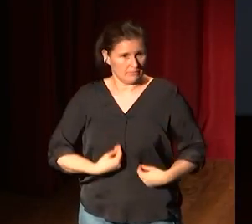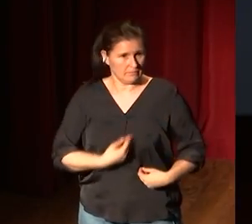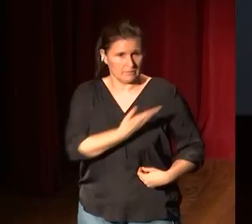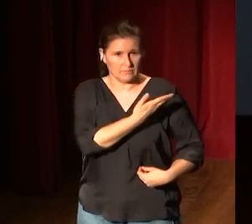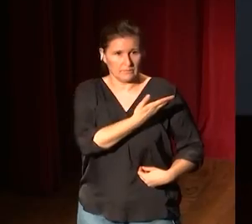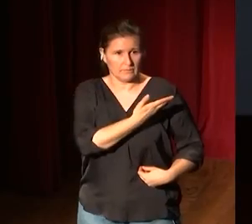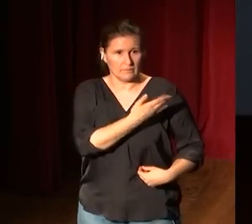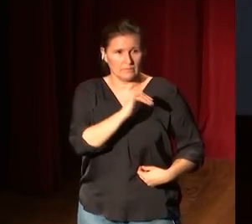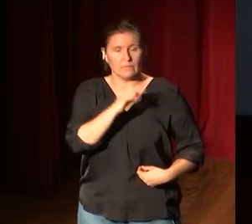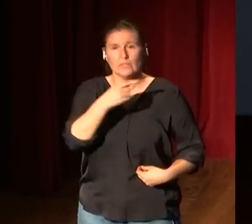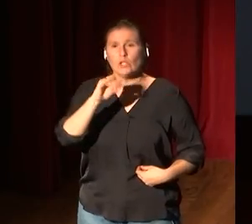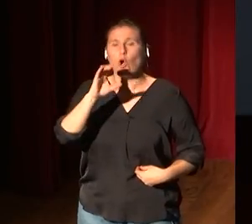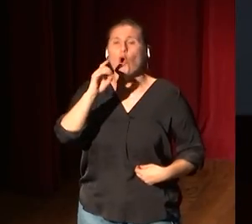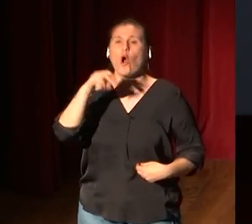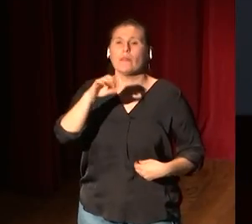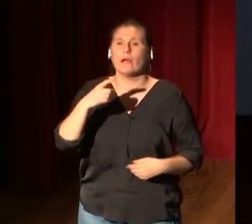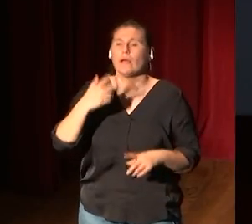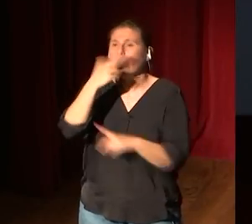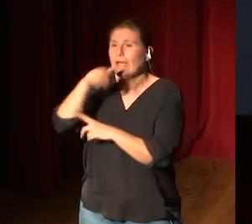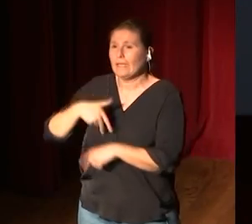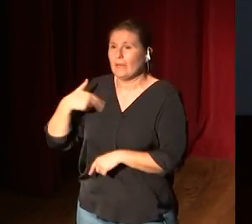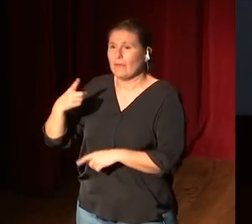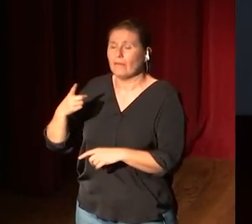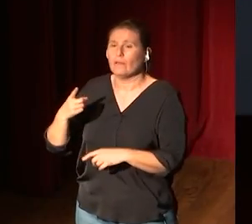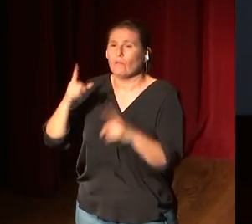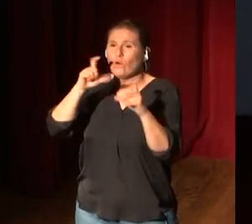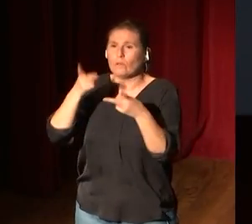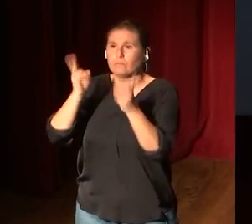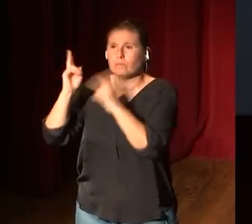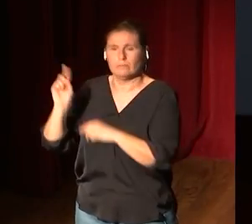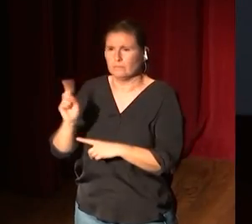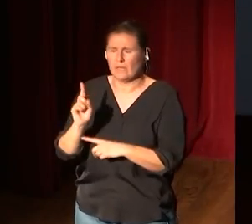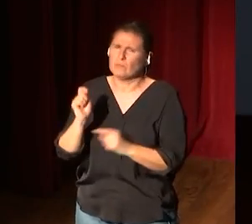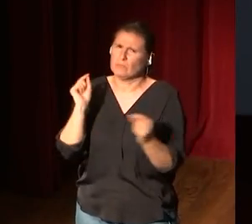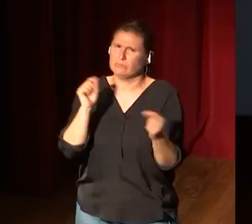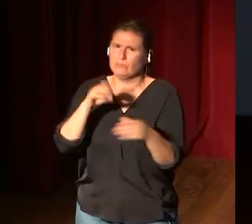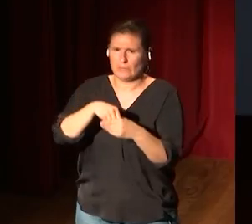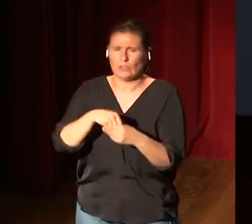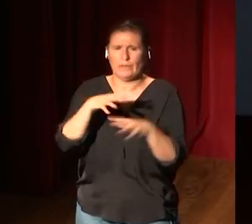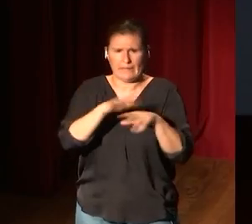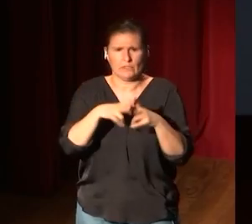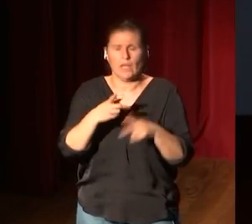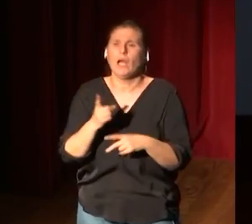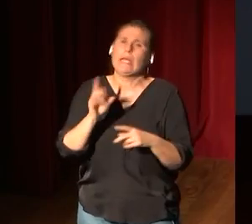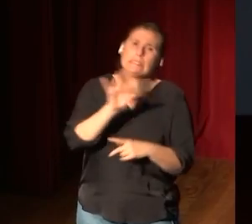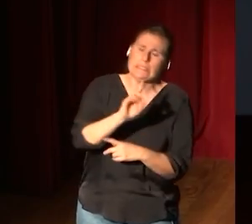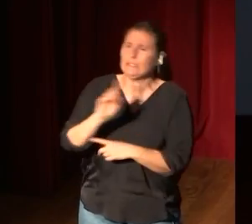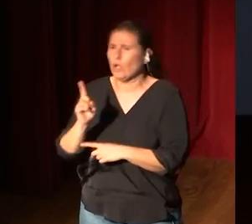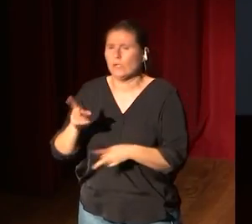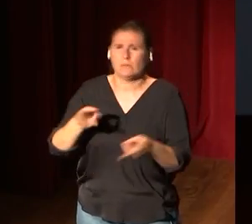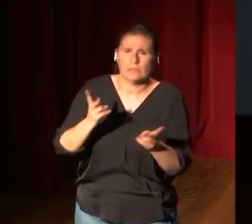constantemente ves las imágenes. En el Prado no se permiten hacer fotografías, hay mucha polémica en redes sociales sobre esto, de qué sí, por qué no.